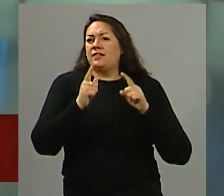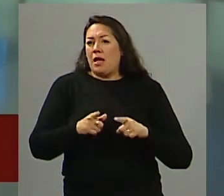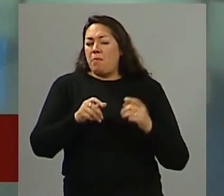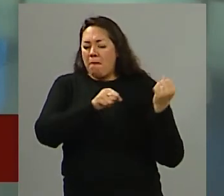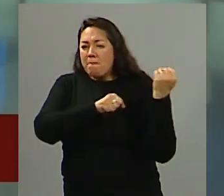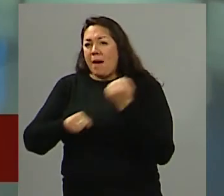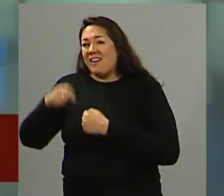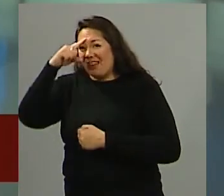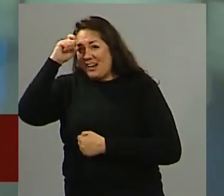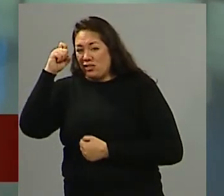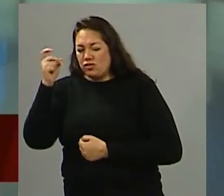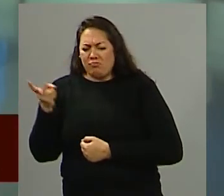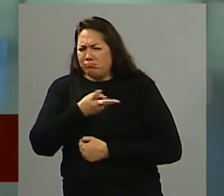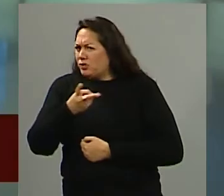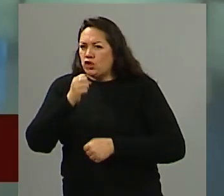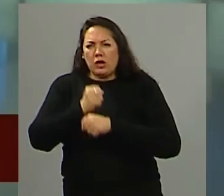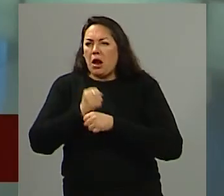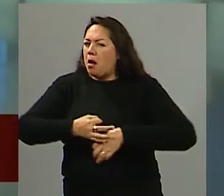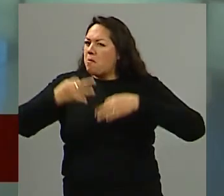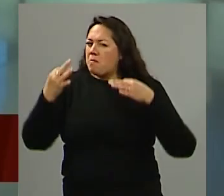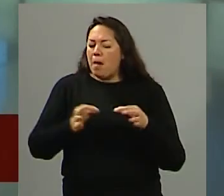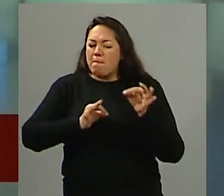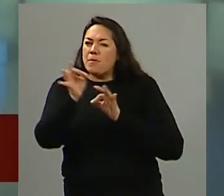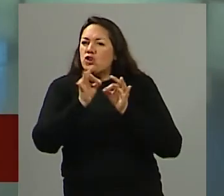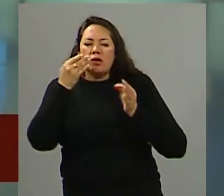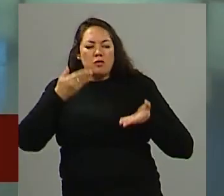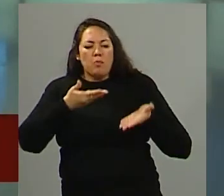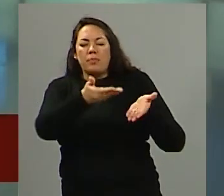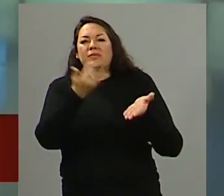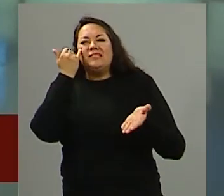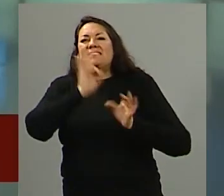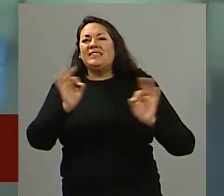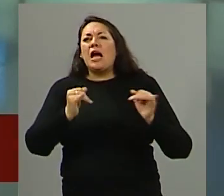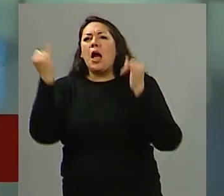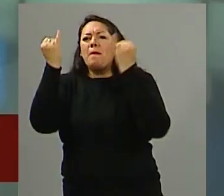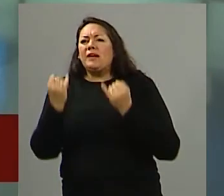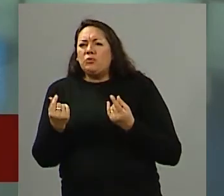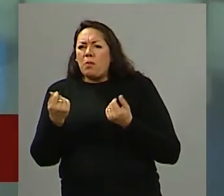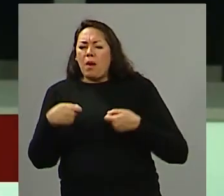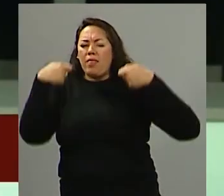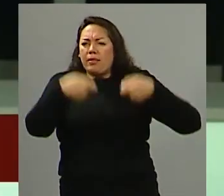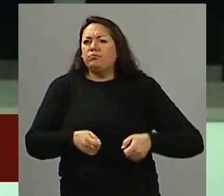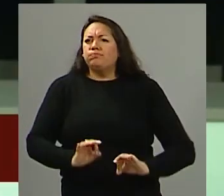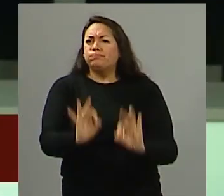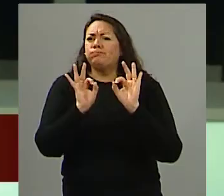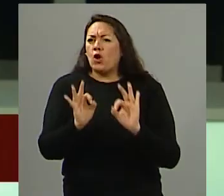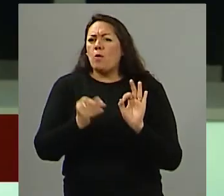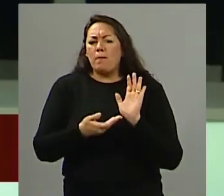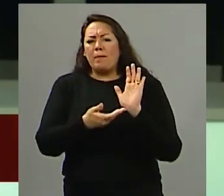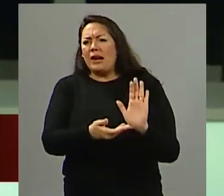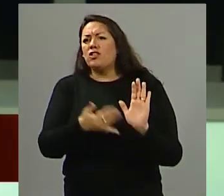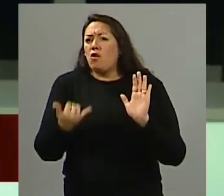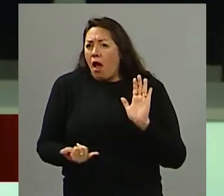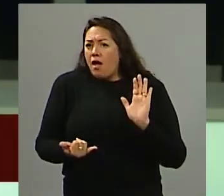nacionales que tienen todo el proyecto presentado tienen hasta el financiamiento que vendría en el caso de que así se sucediera